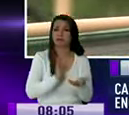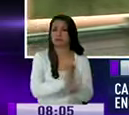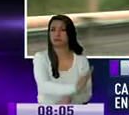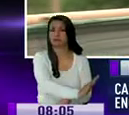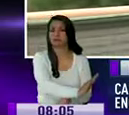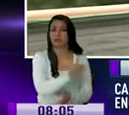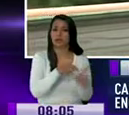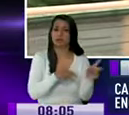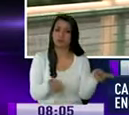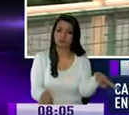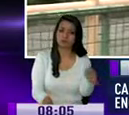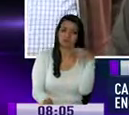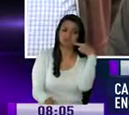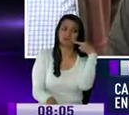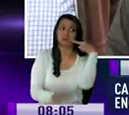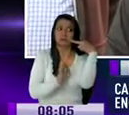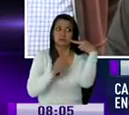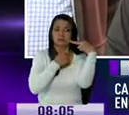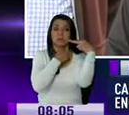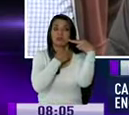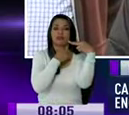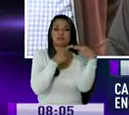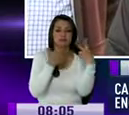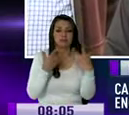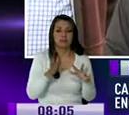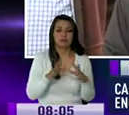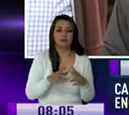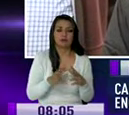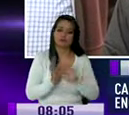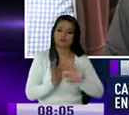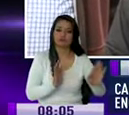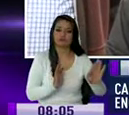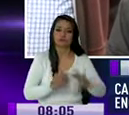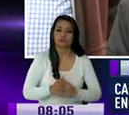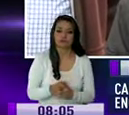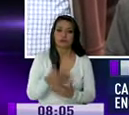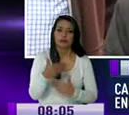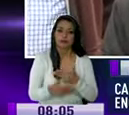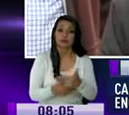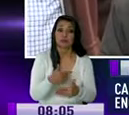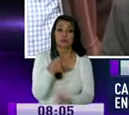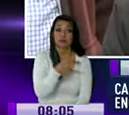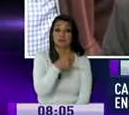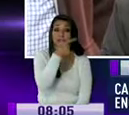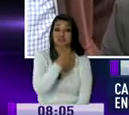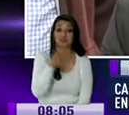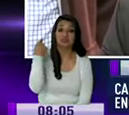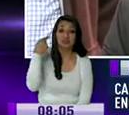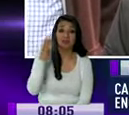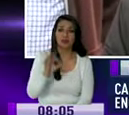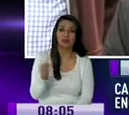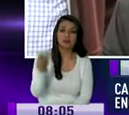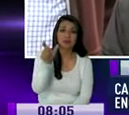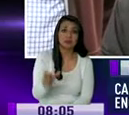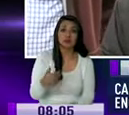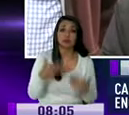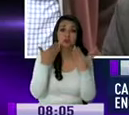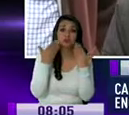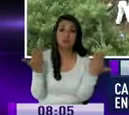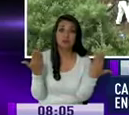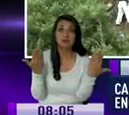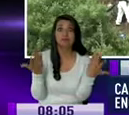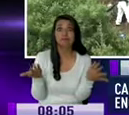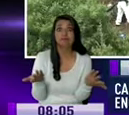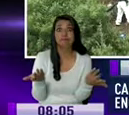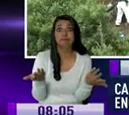con la mirada infunde miedo, ahí es cuando hay que comenzar a actuar. Luego, gente como esta, o gente como otra, hoy no sabemos, se